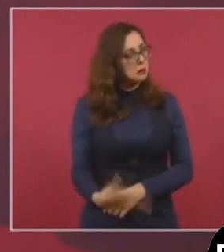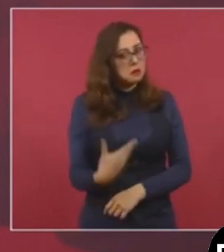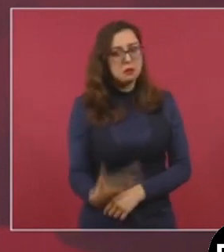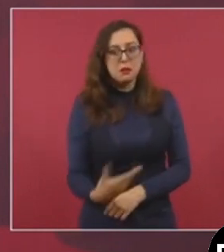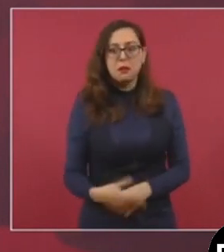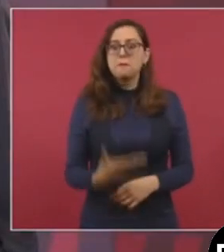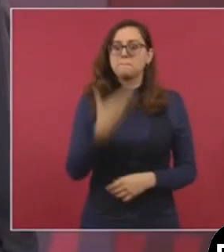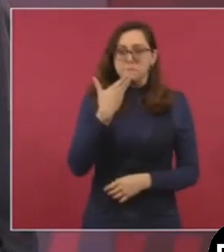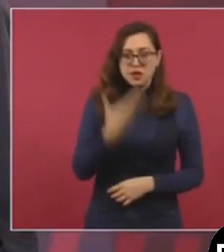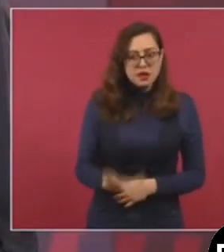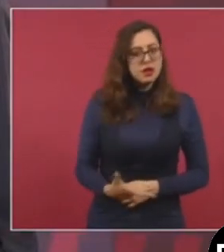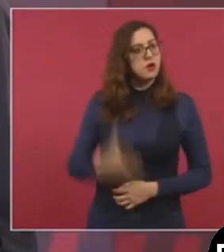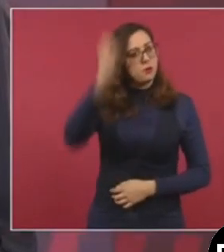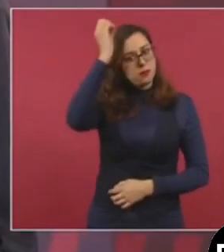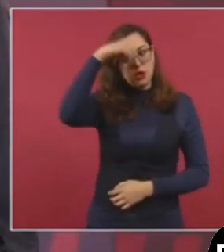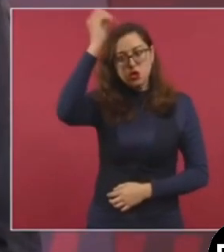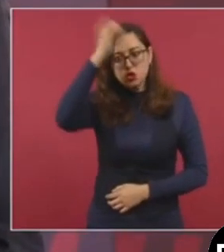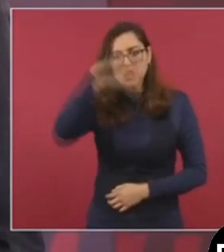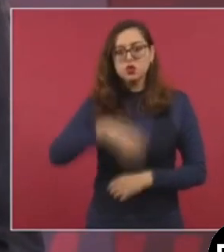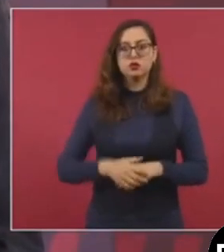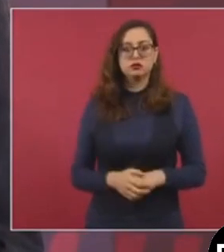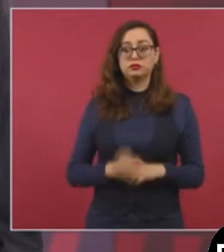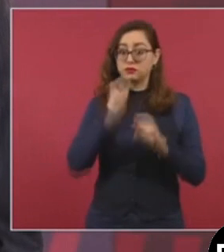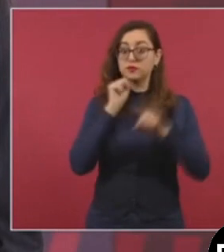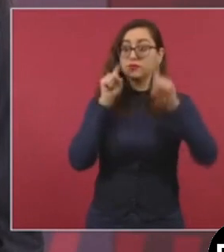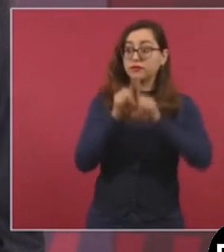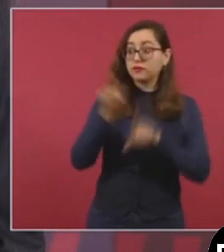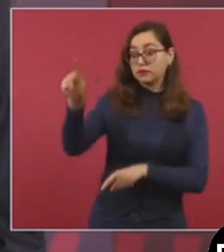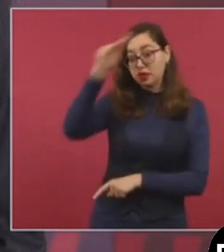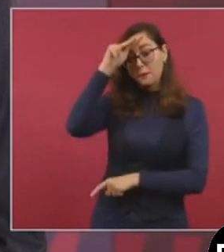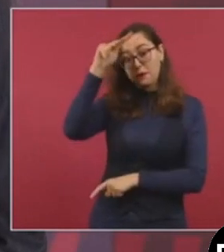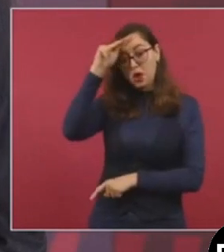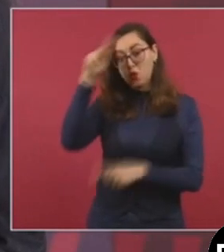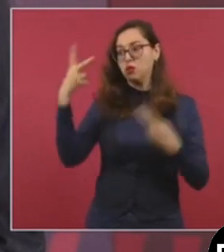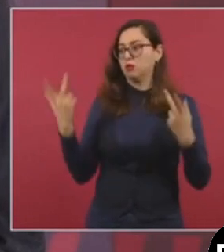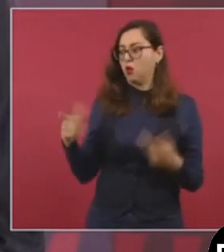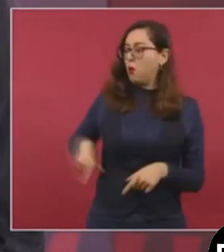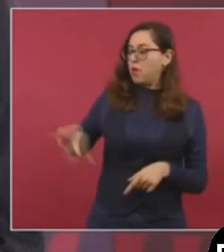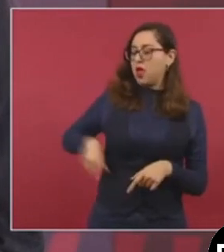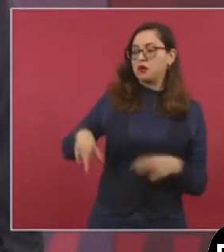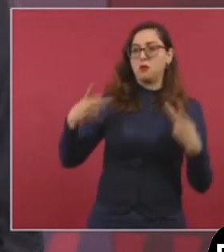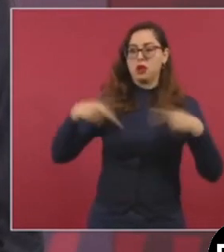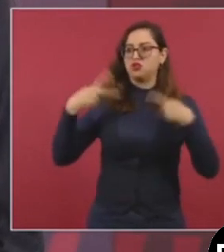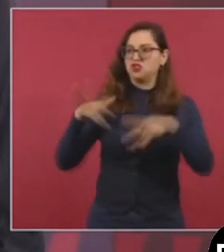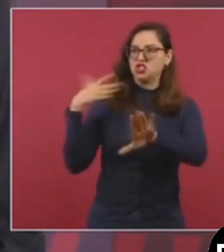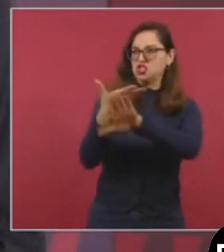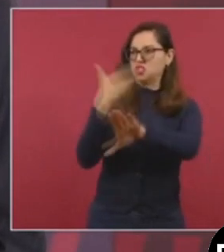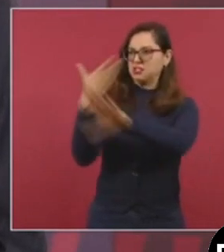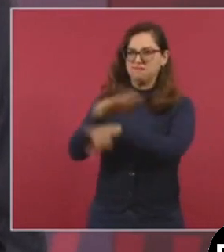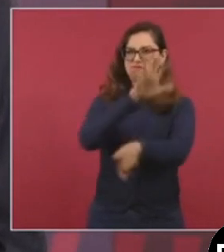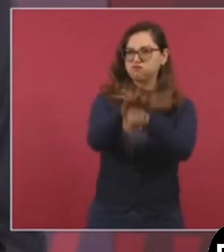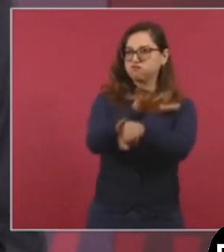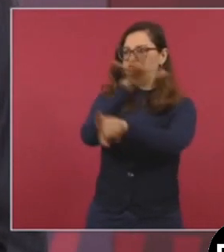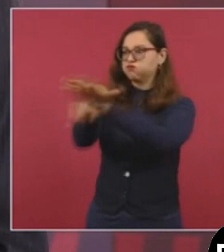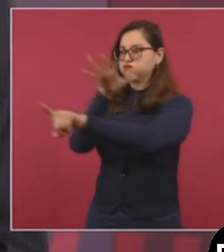por la represión a quienes se están